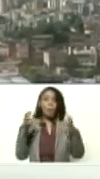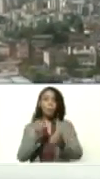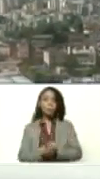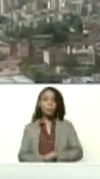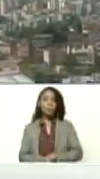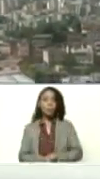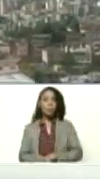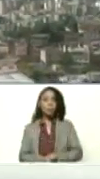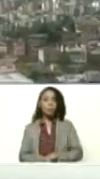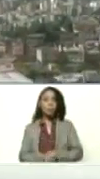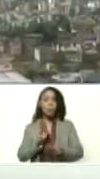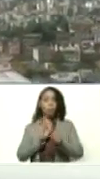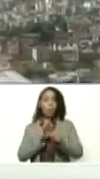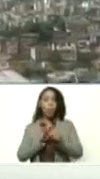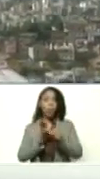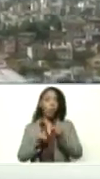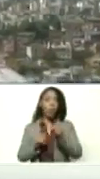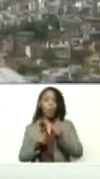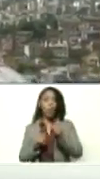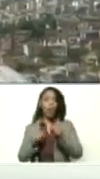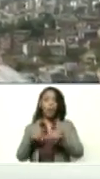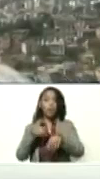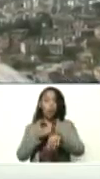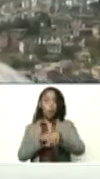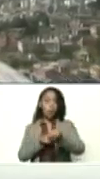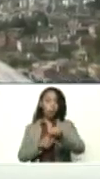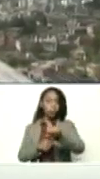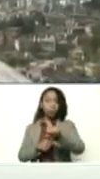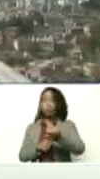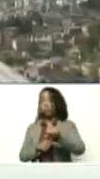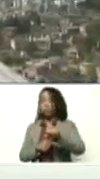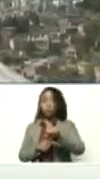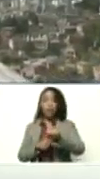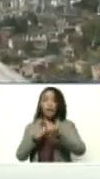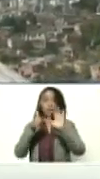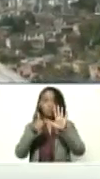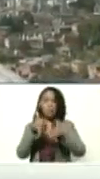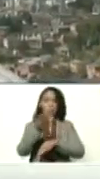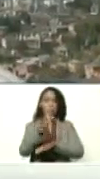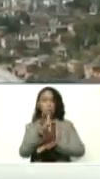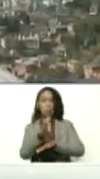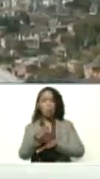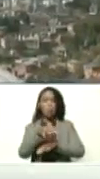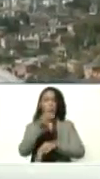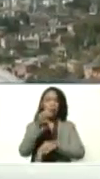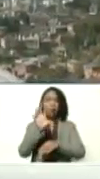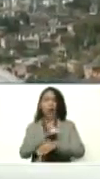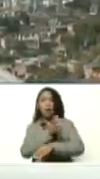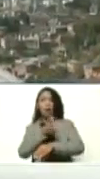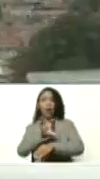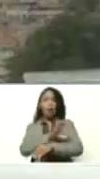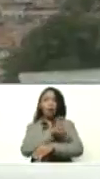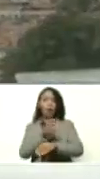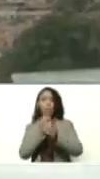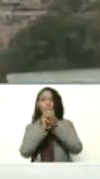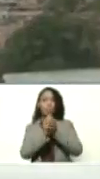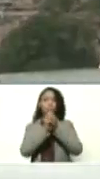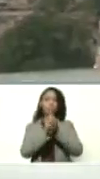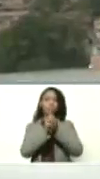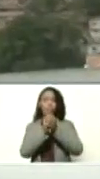Están cantando, la hora, ¿verdad? A esta hora, a las seis y pico, empiezan a rezar